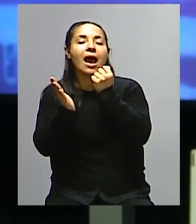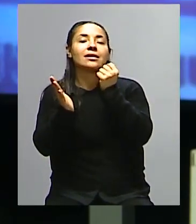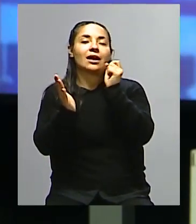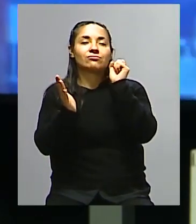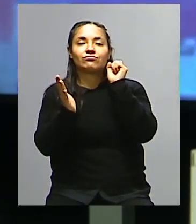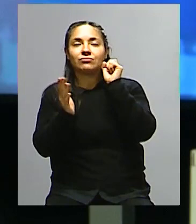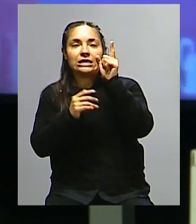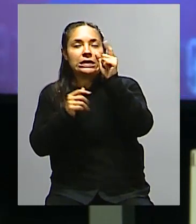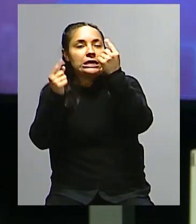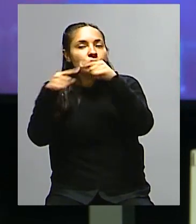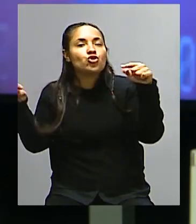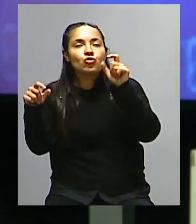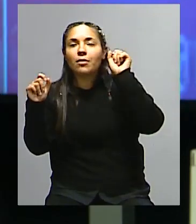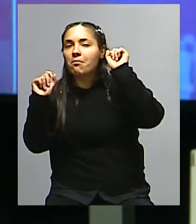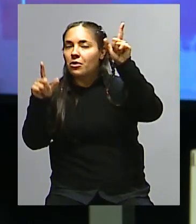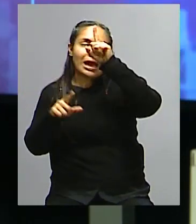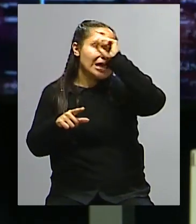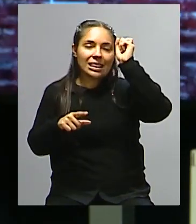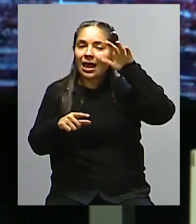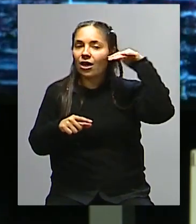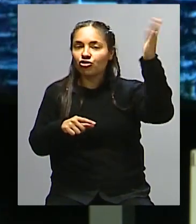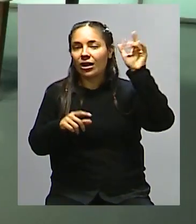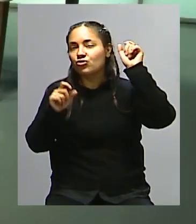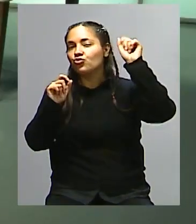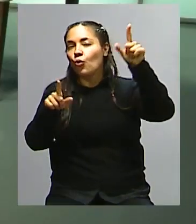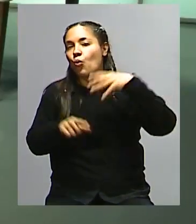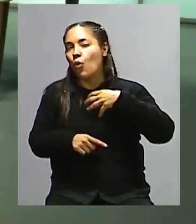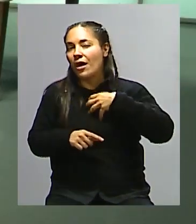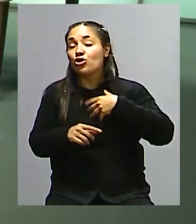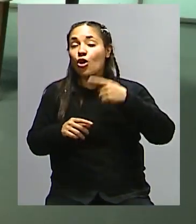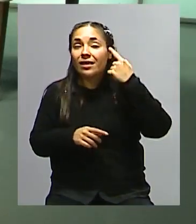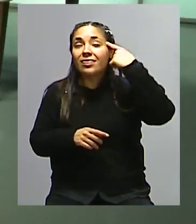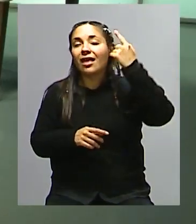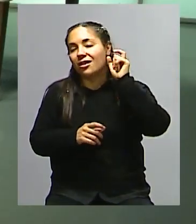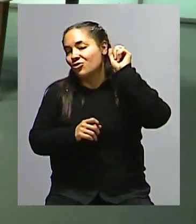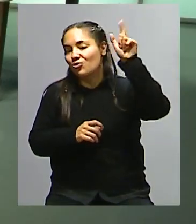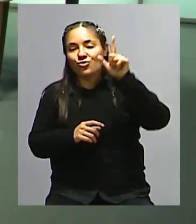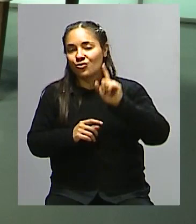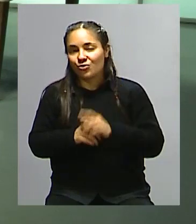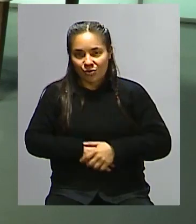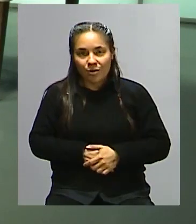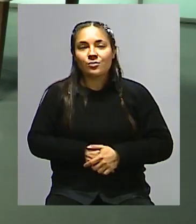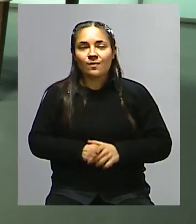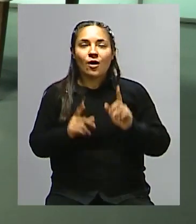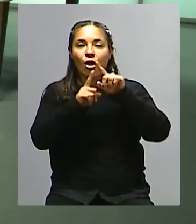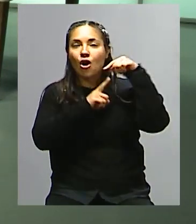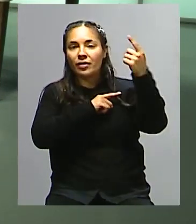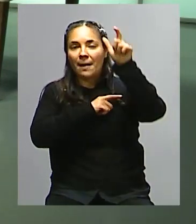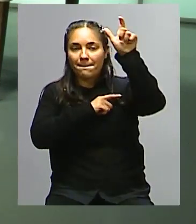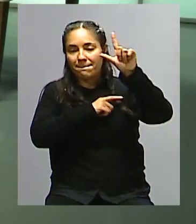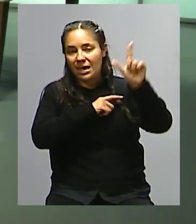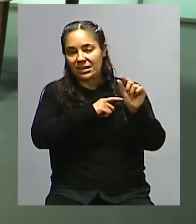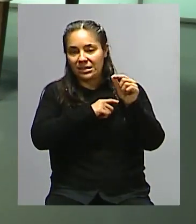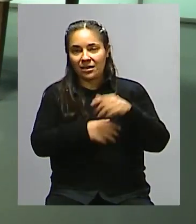insumos son internacionales, son importados. Siguen siendo de otros. Exactamente. El efecto, digamos, del mercado